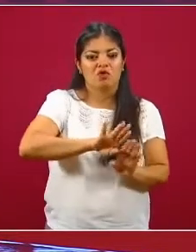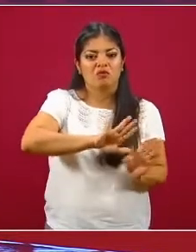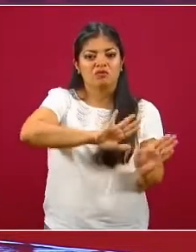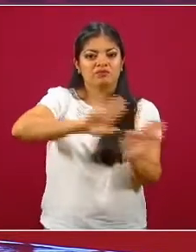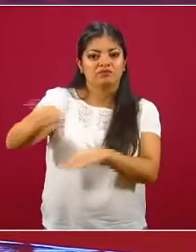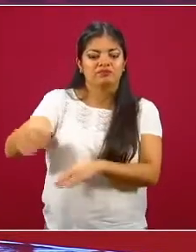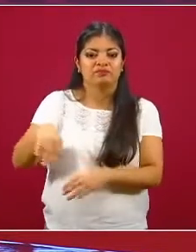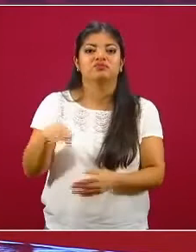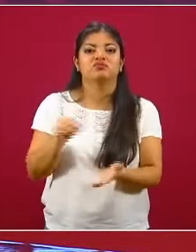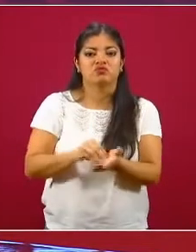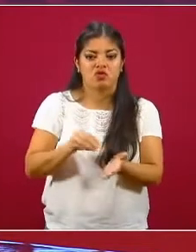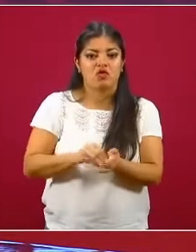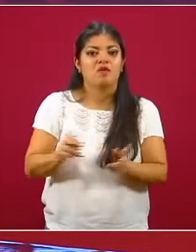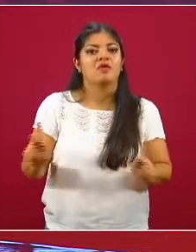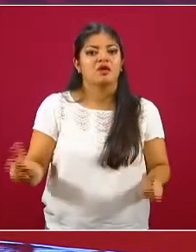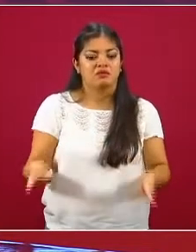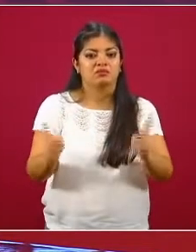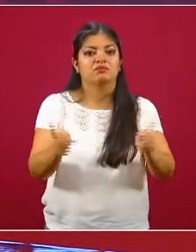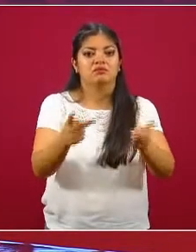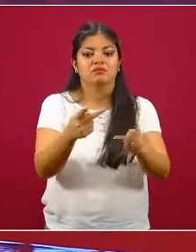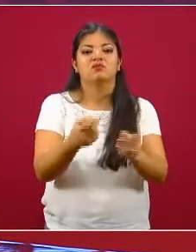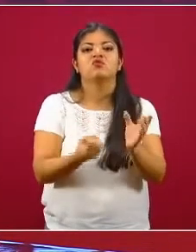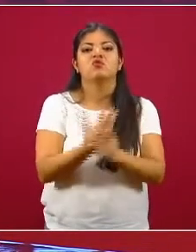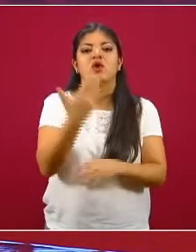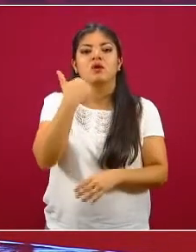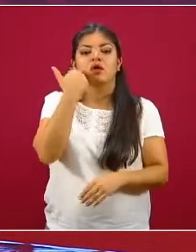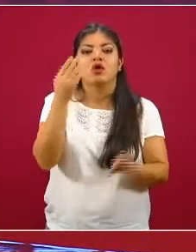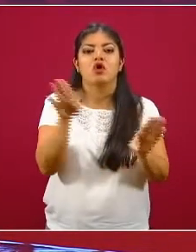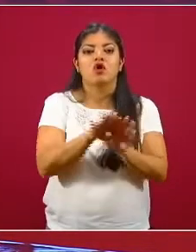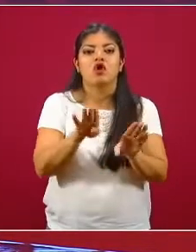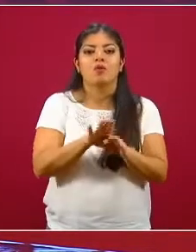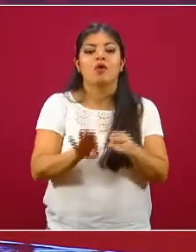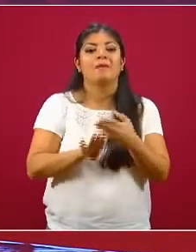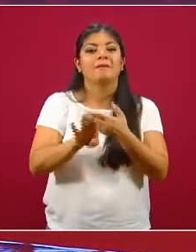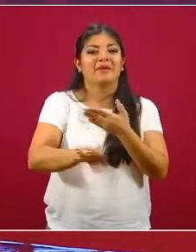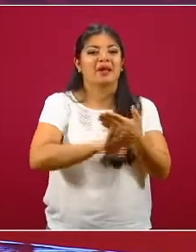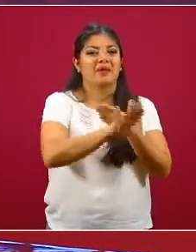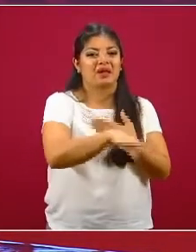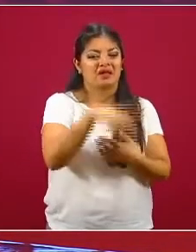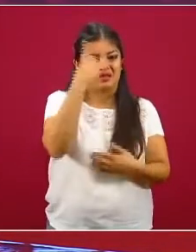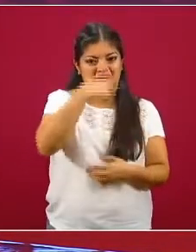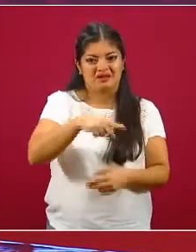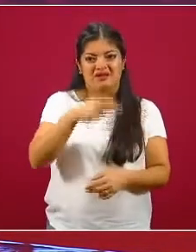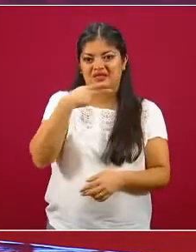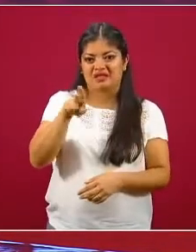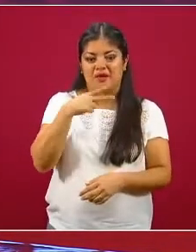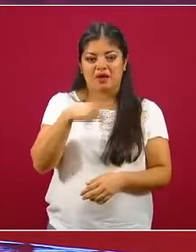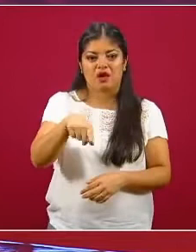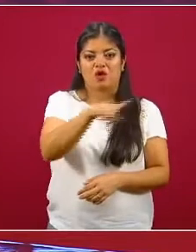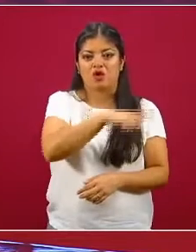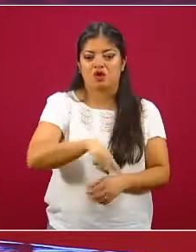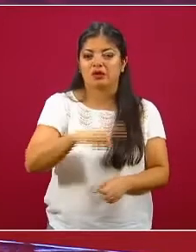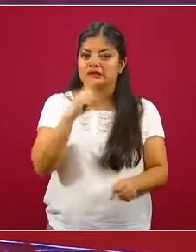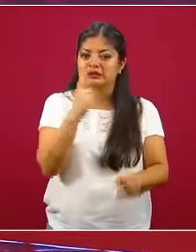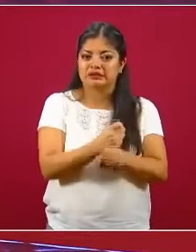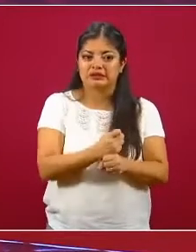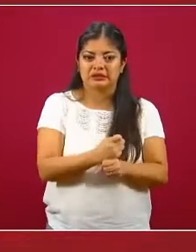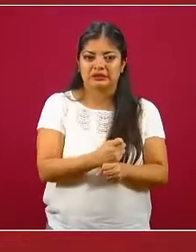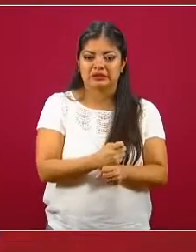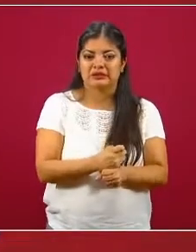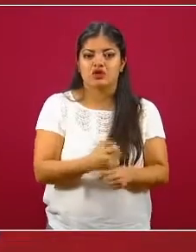encuentran entre estos, implementando una política destinada a prevenir el uso de estos productos en la población, particularmente